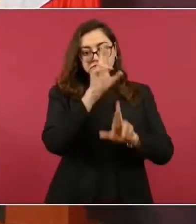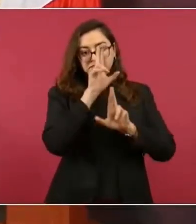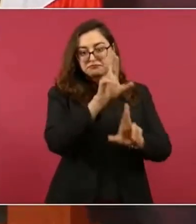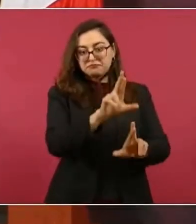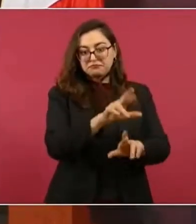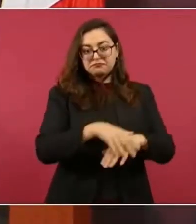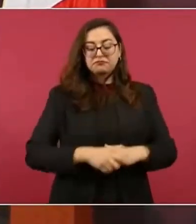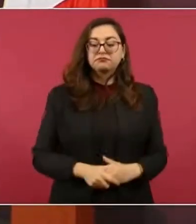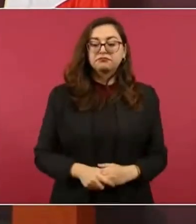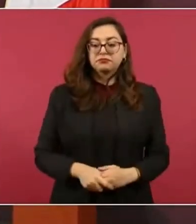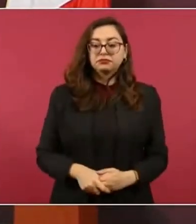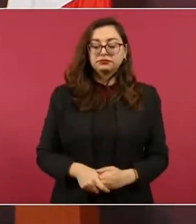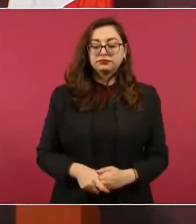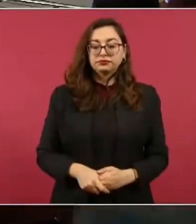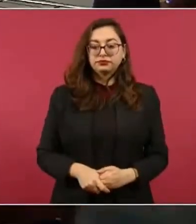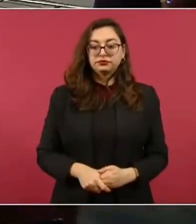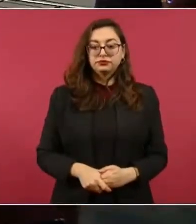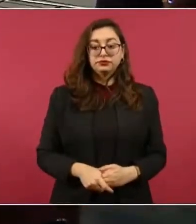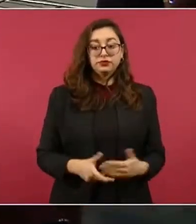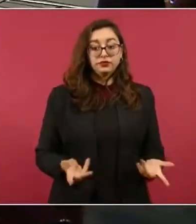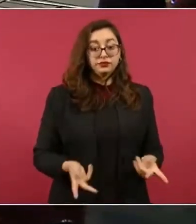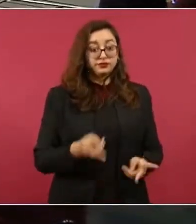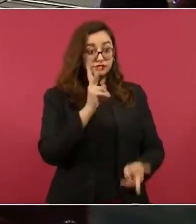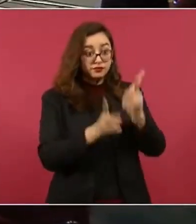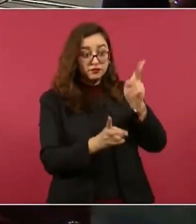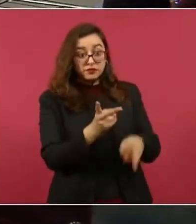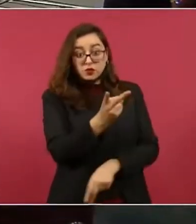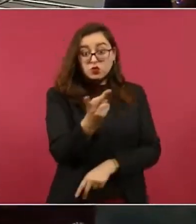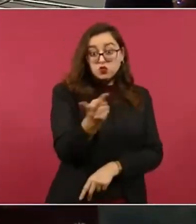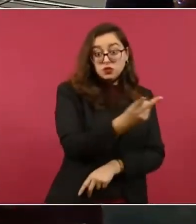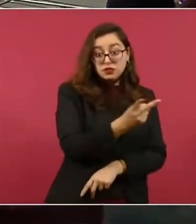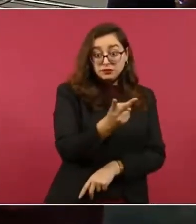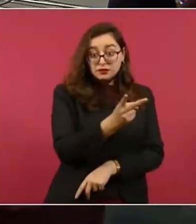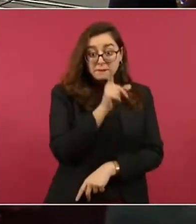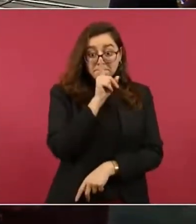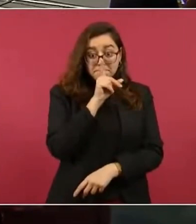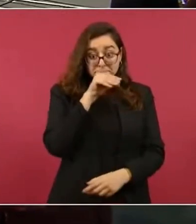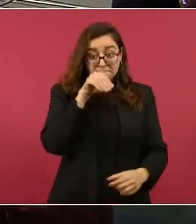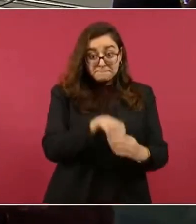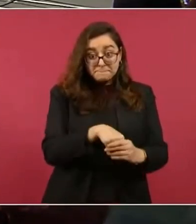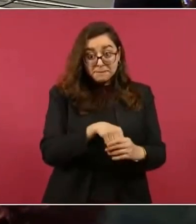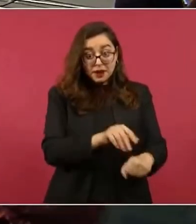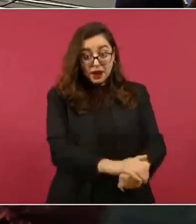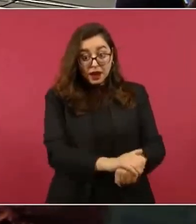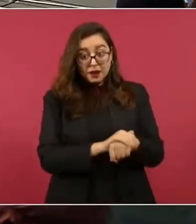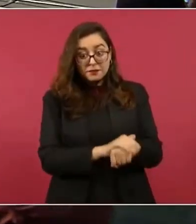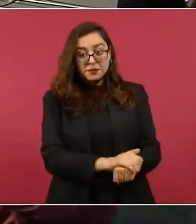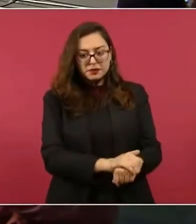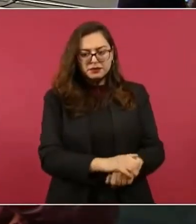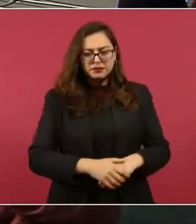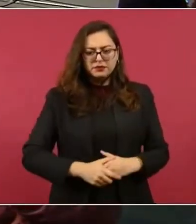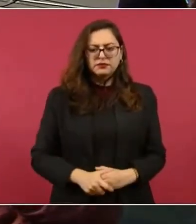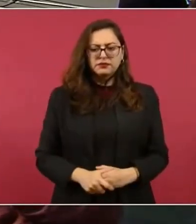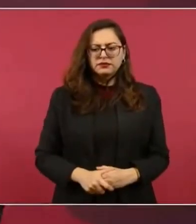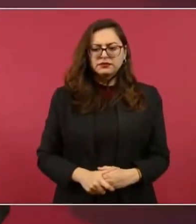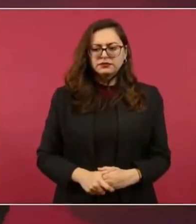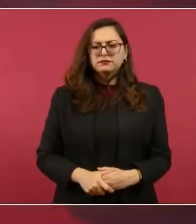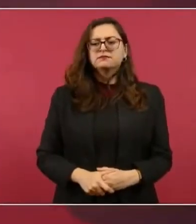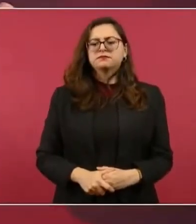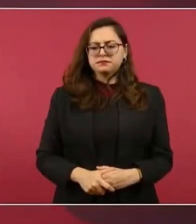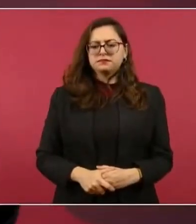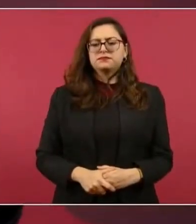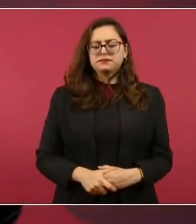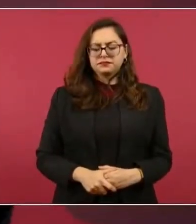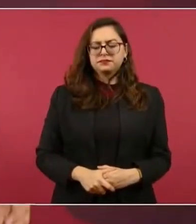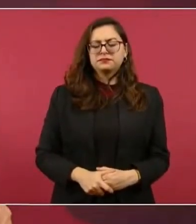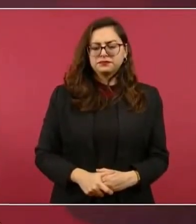mi compromiso. Y esa conversación fue entre amigos con el presidente Biden. Sí, lo